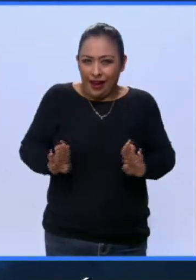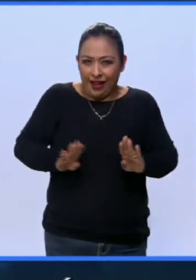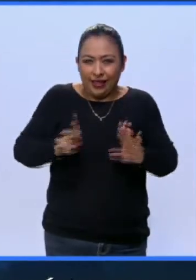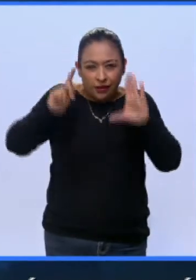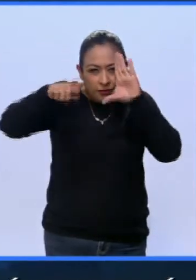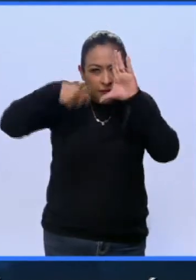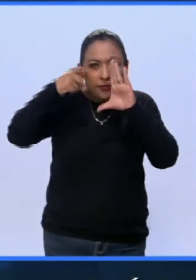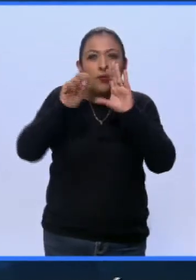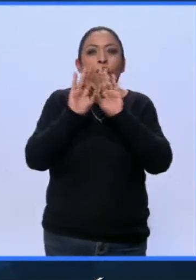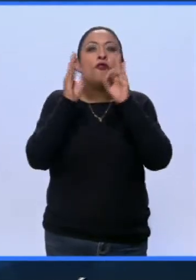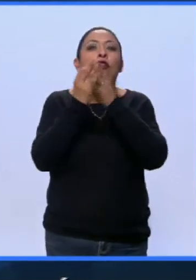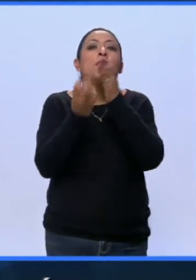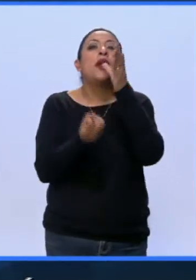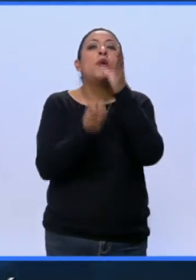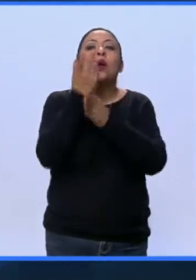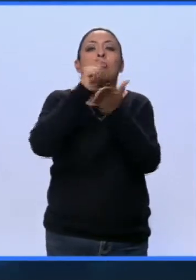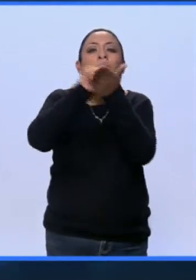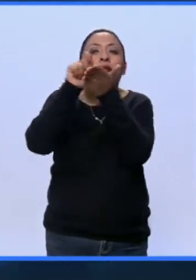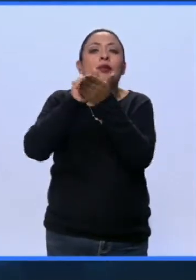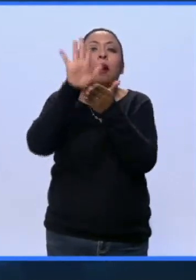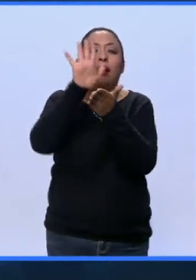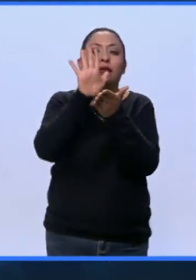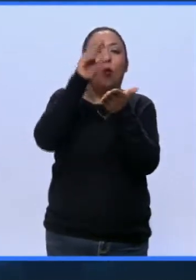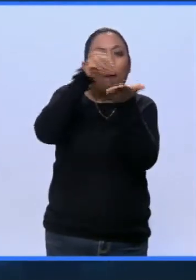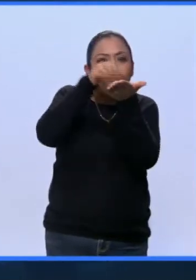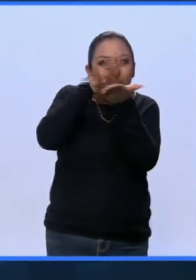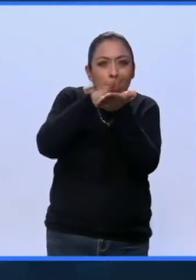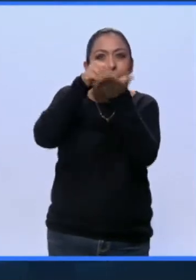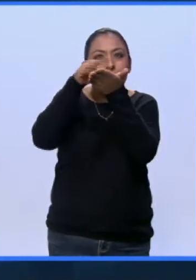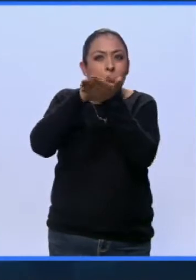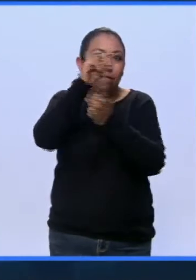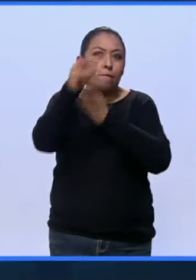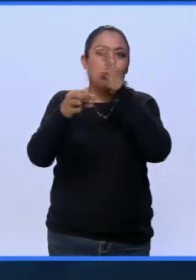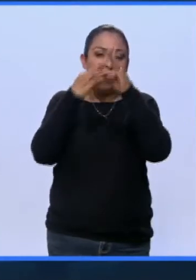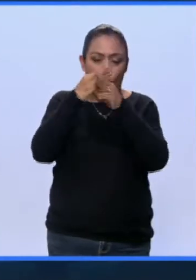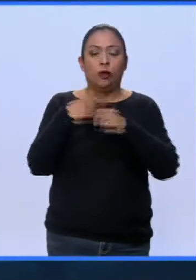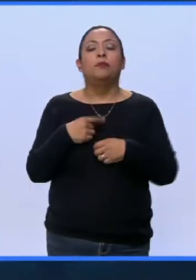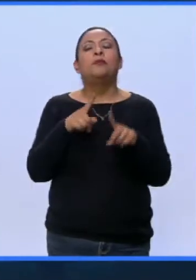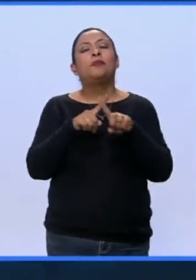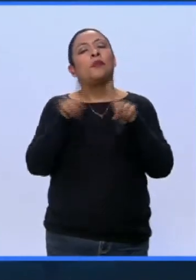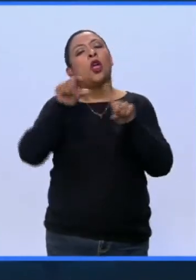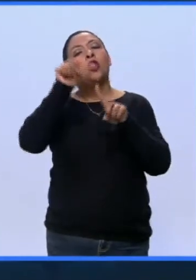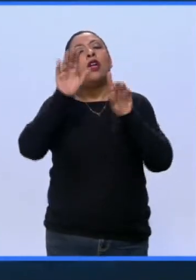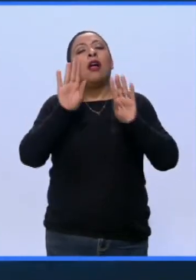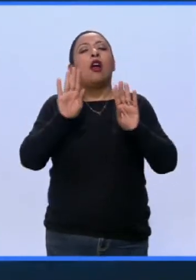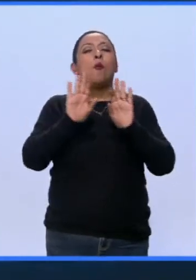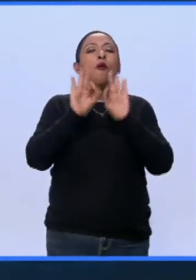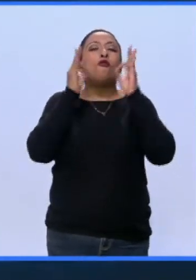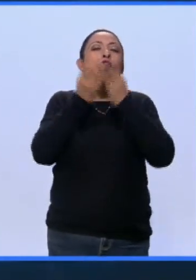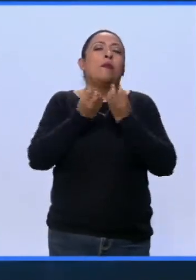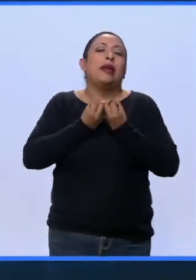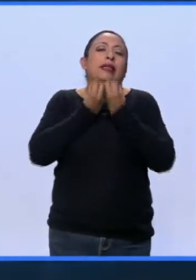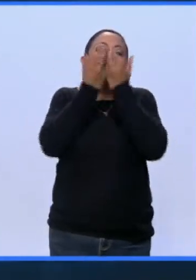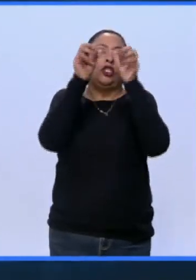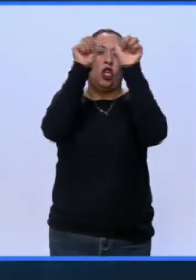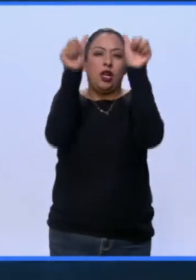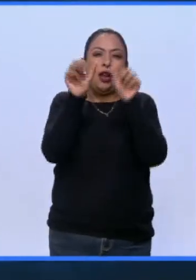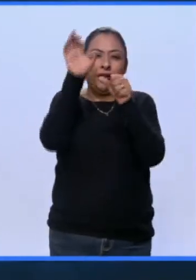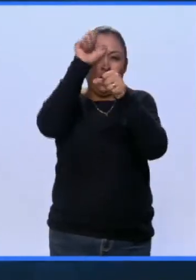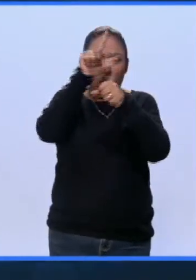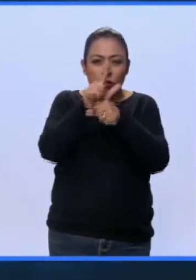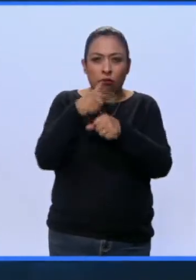volviendo una nueva forma de escritura global. Y a diferencia de otras manifestaciones artísticas o culturales de las cuales somos